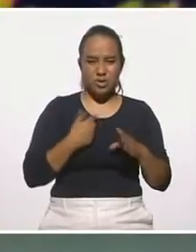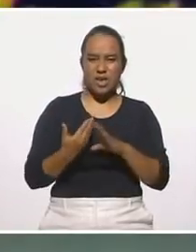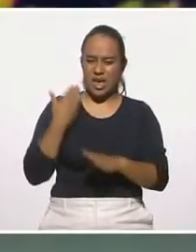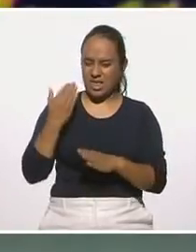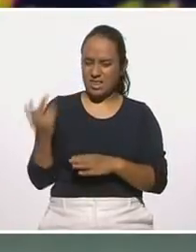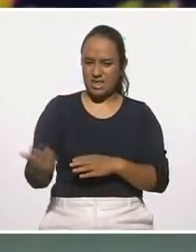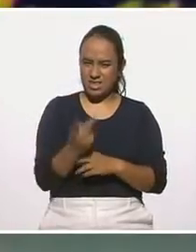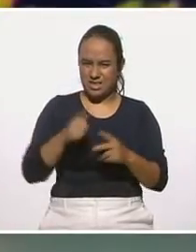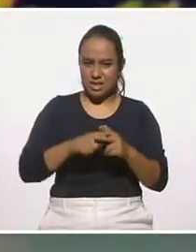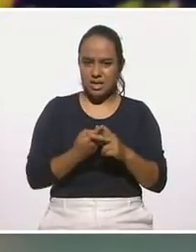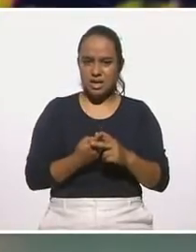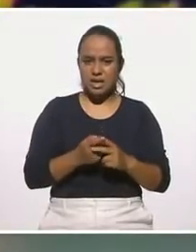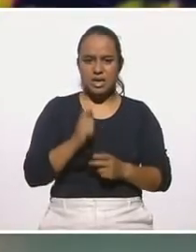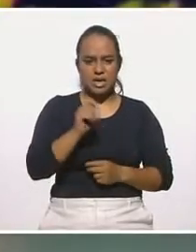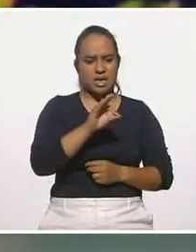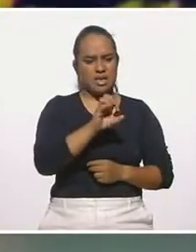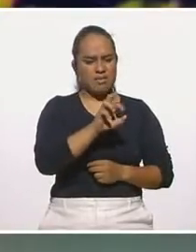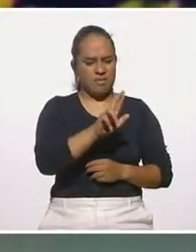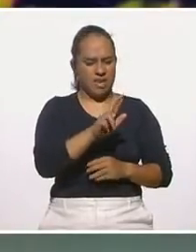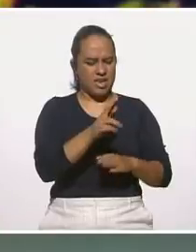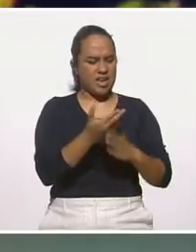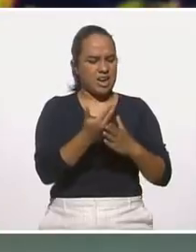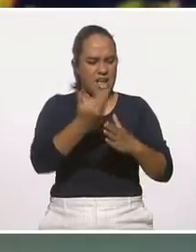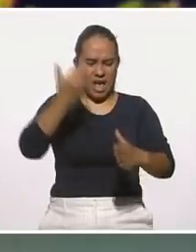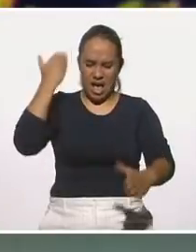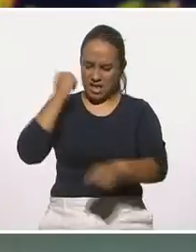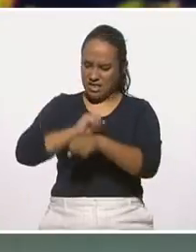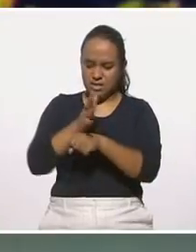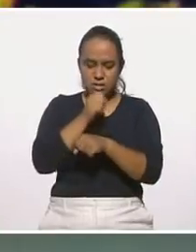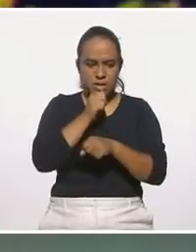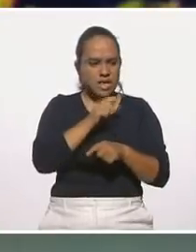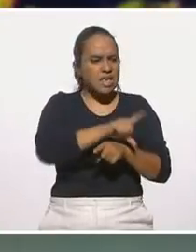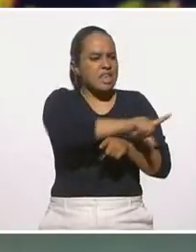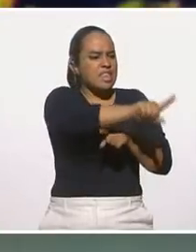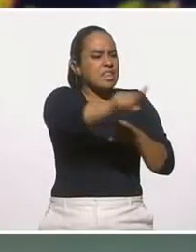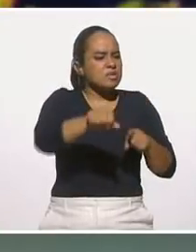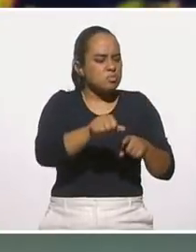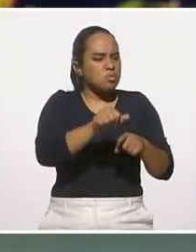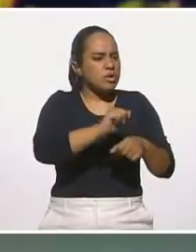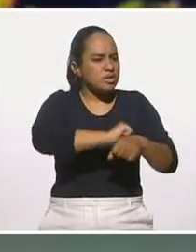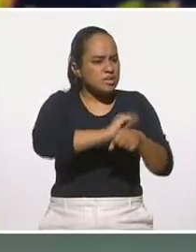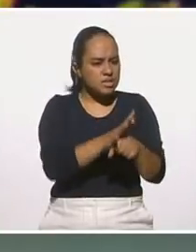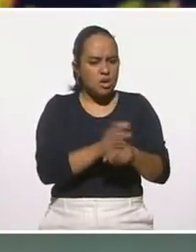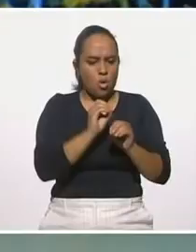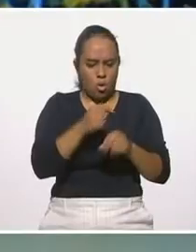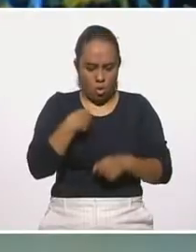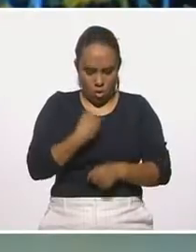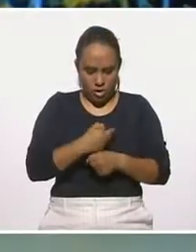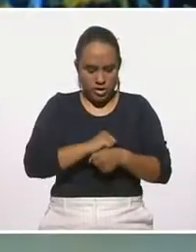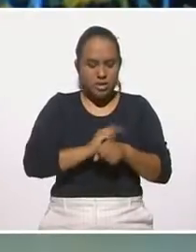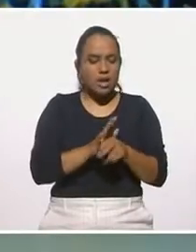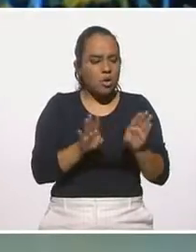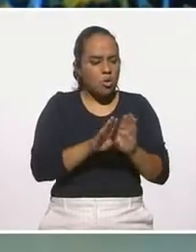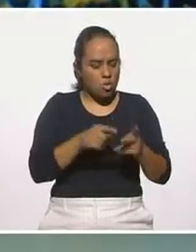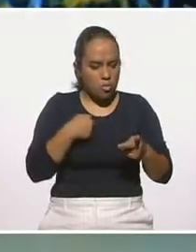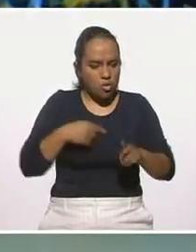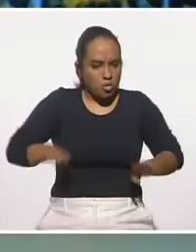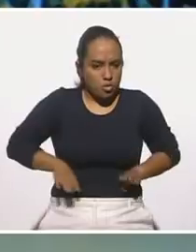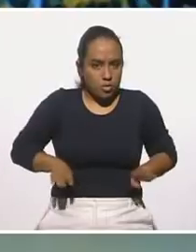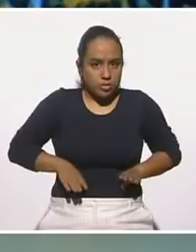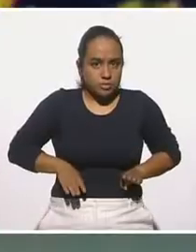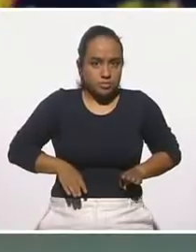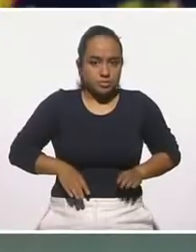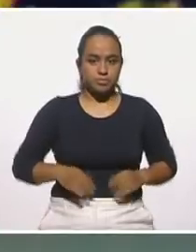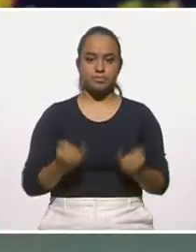planteaba al principio. ¿Quién era Fer antes del confinamiento? ¿Quién es Fer durante el confinamiento? ¿Y quién es Fer después del confinamiento? Y mi familia, eso lo pueden poner en mi familia.